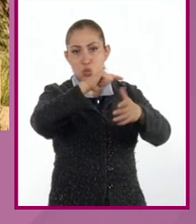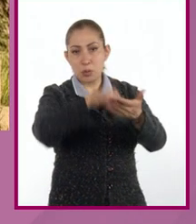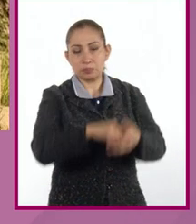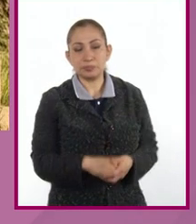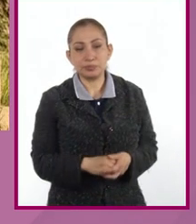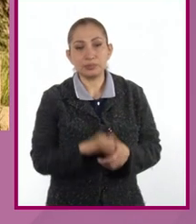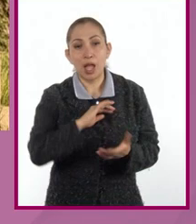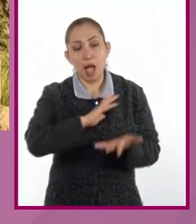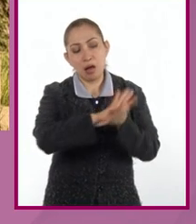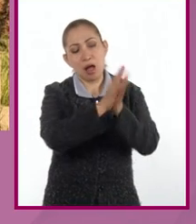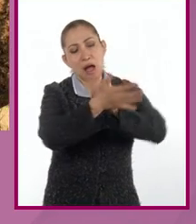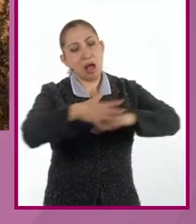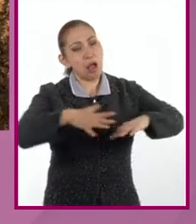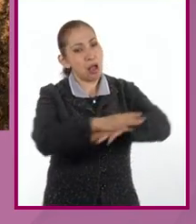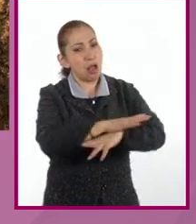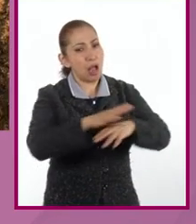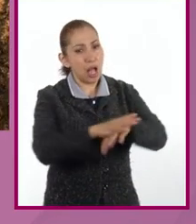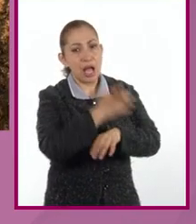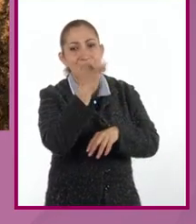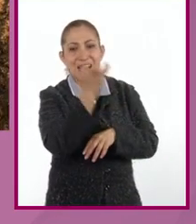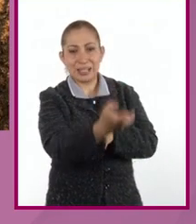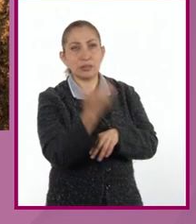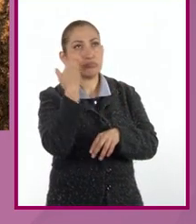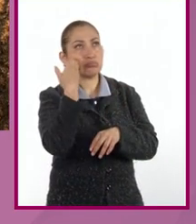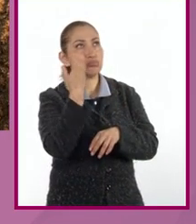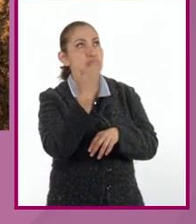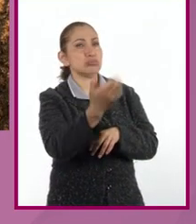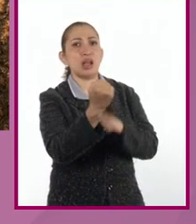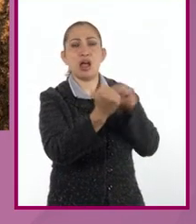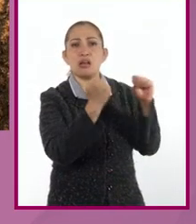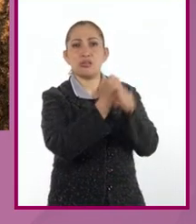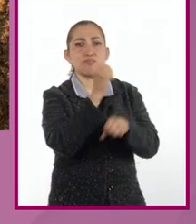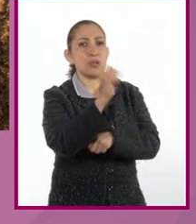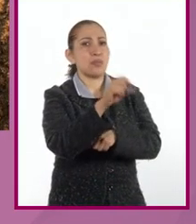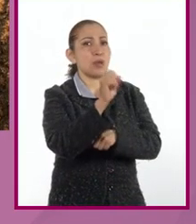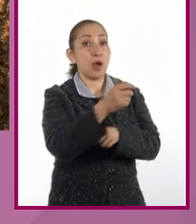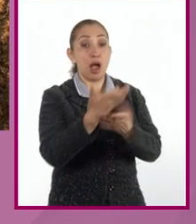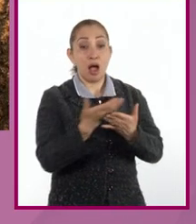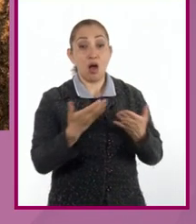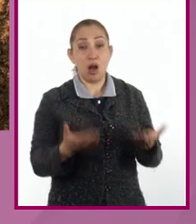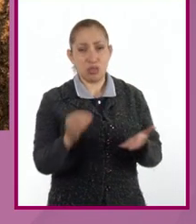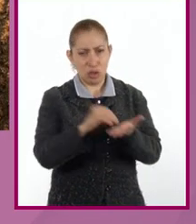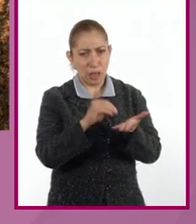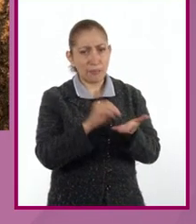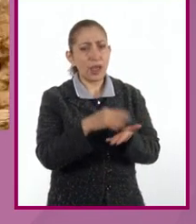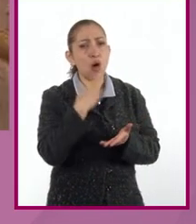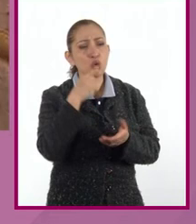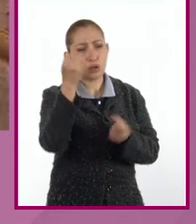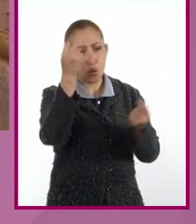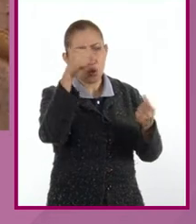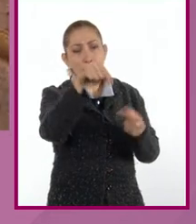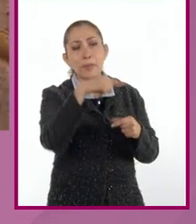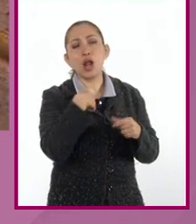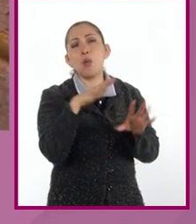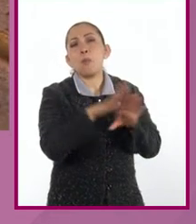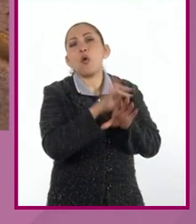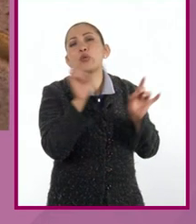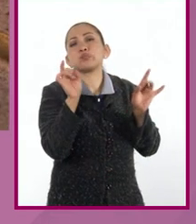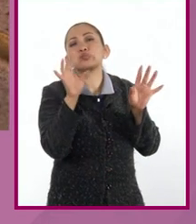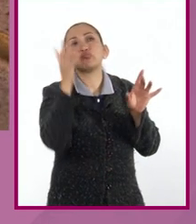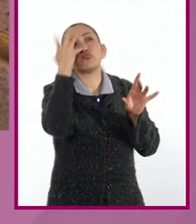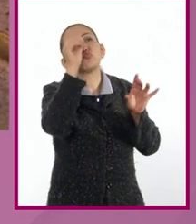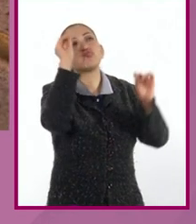Ha evolucionado, este duró muchísimos años, te diría en la actualidad, todavía se sigue ocupando, pero ya más por razones